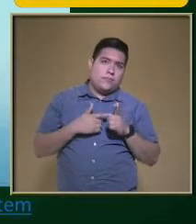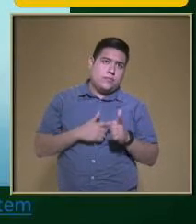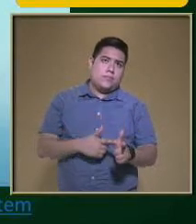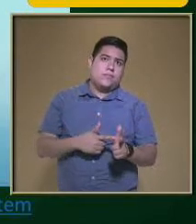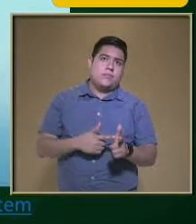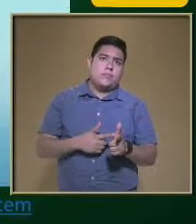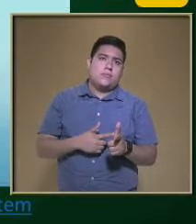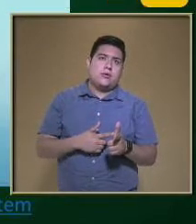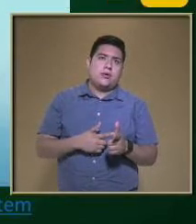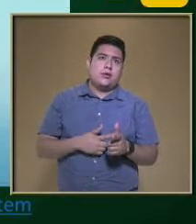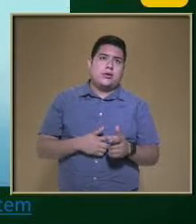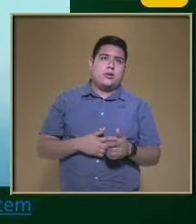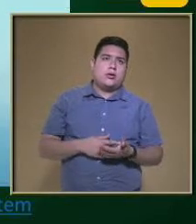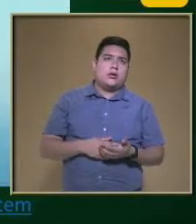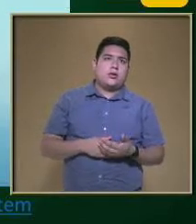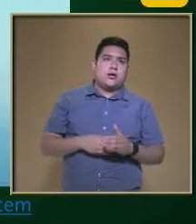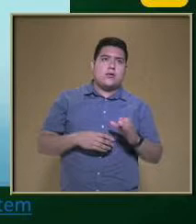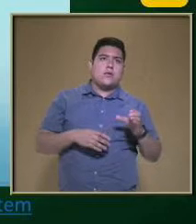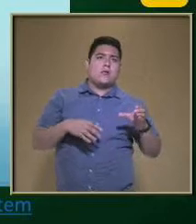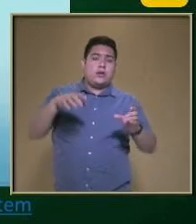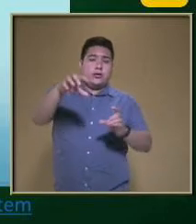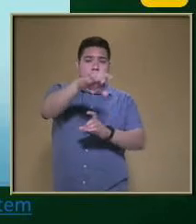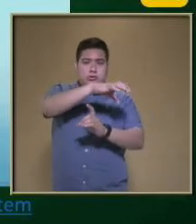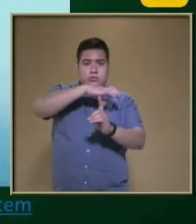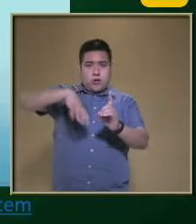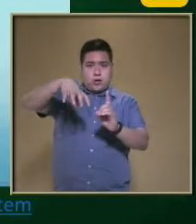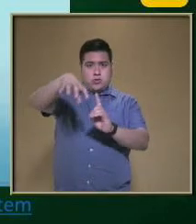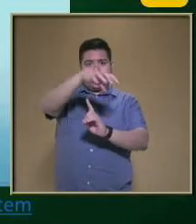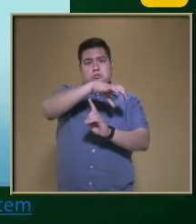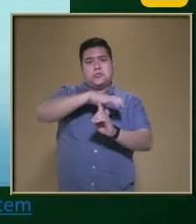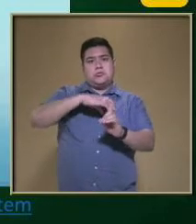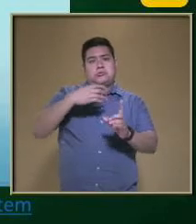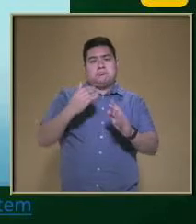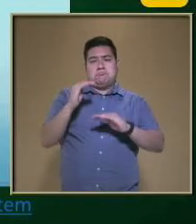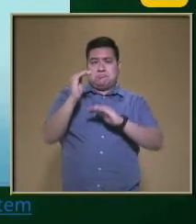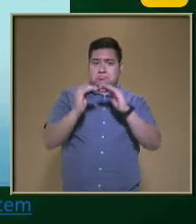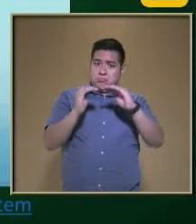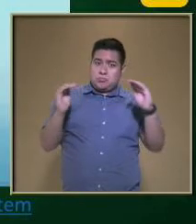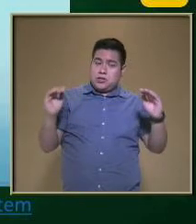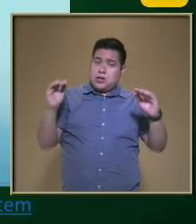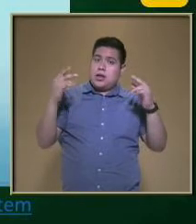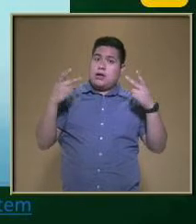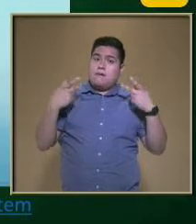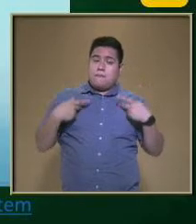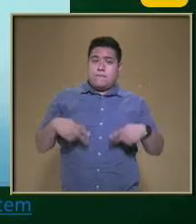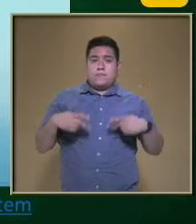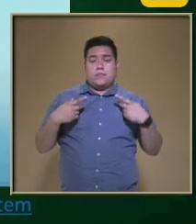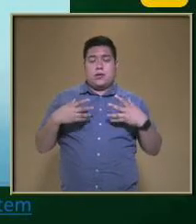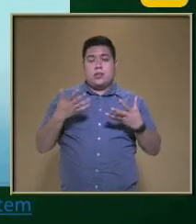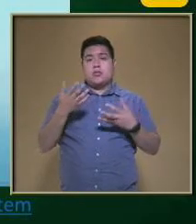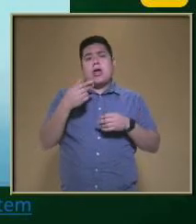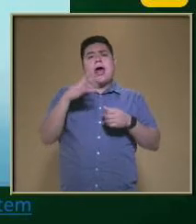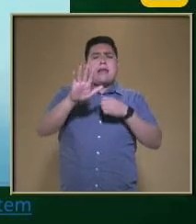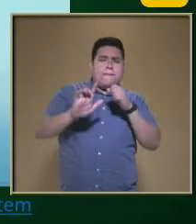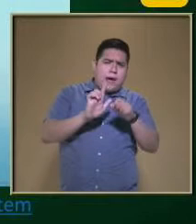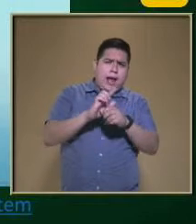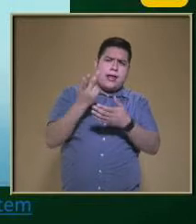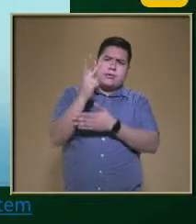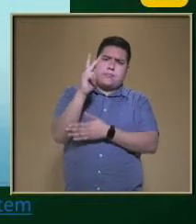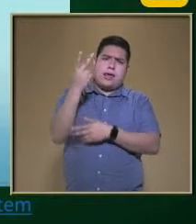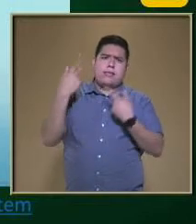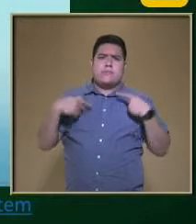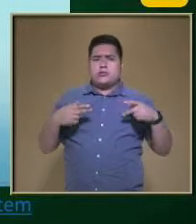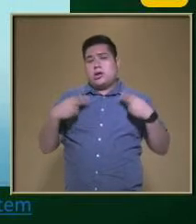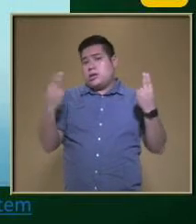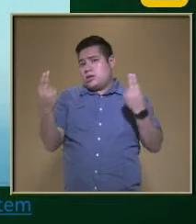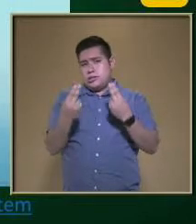Ecosistema En equilibrio Porque ningún Ser vivo Puede sobrevivir En el mundo Si está aislado Todos necesitan De otros Para ingerir